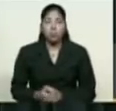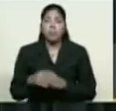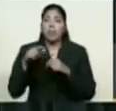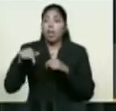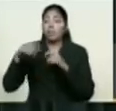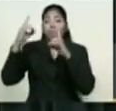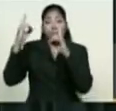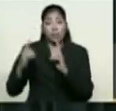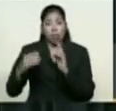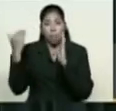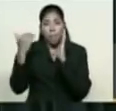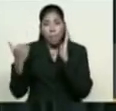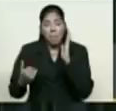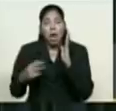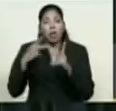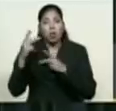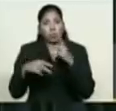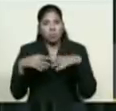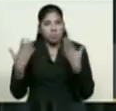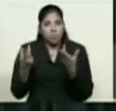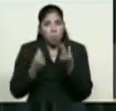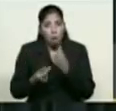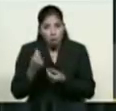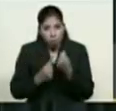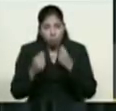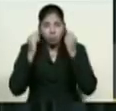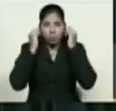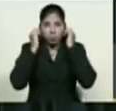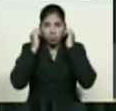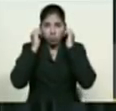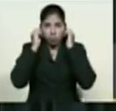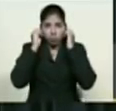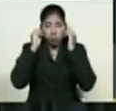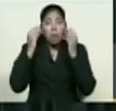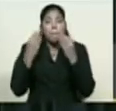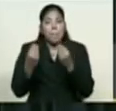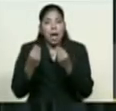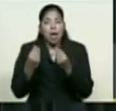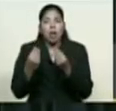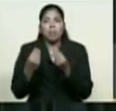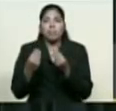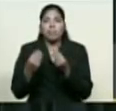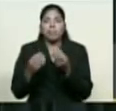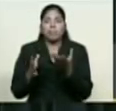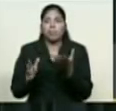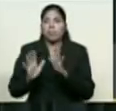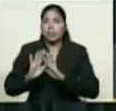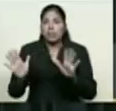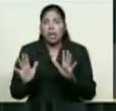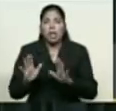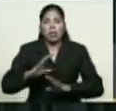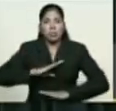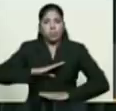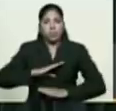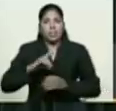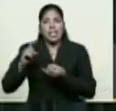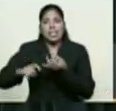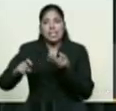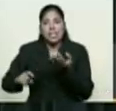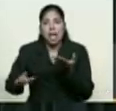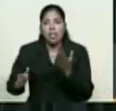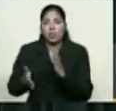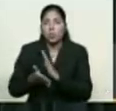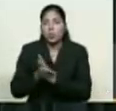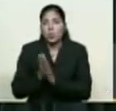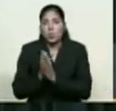apuntan a satisfacer las necesidades del pueblo venezolano, de la clase trabajadora venezolana, de las